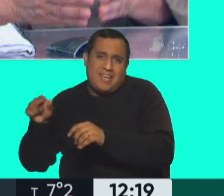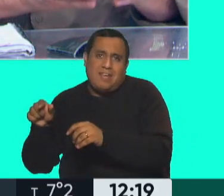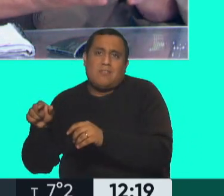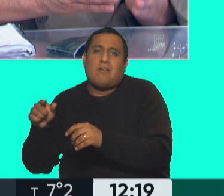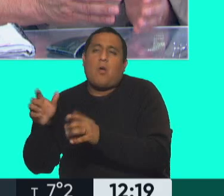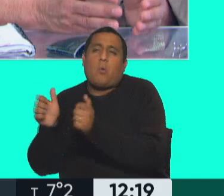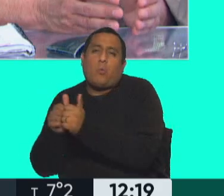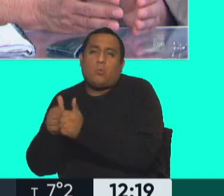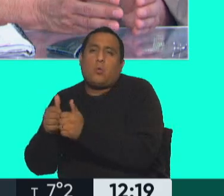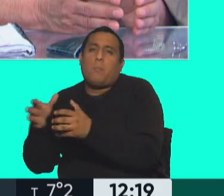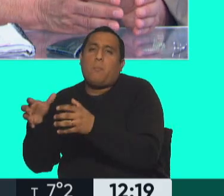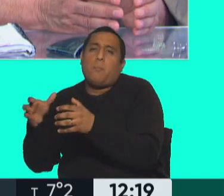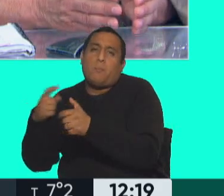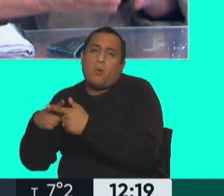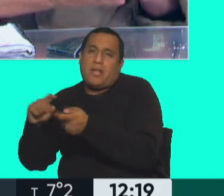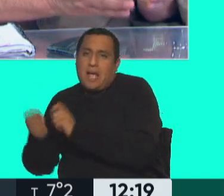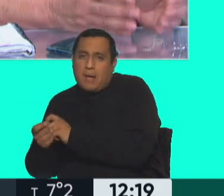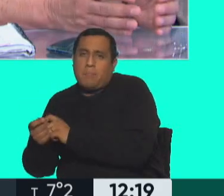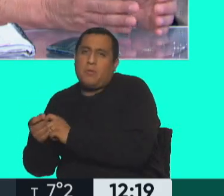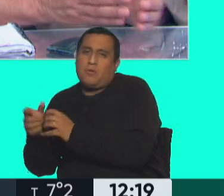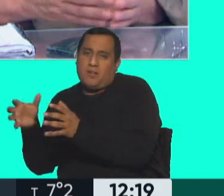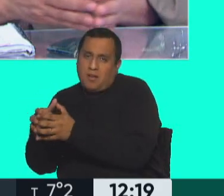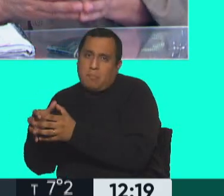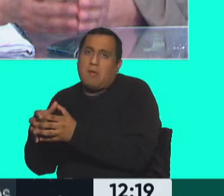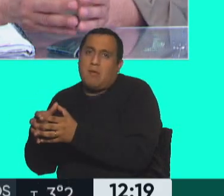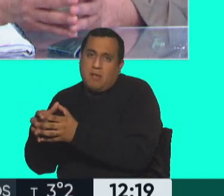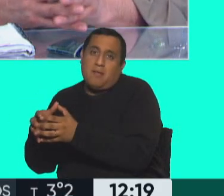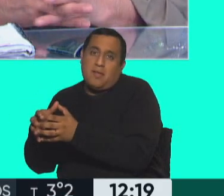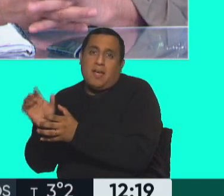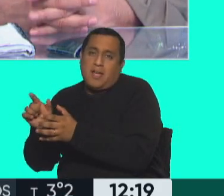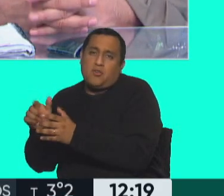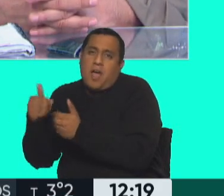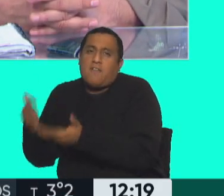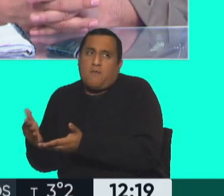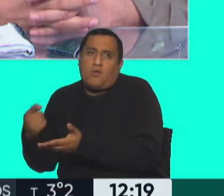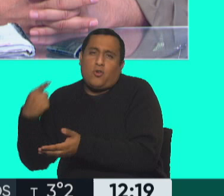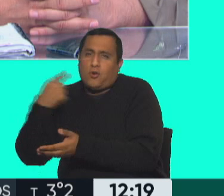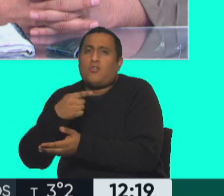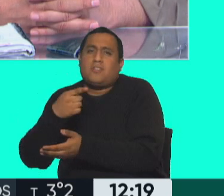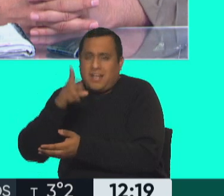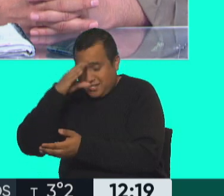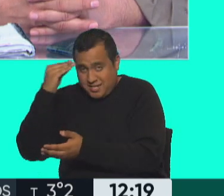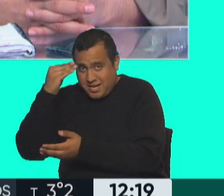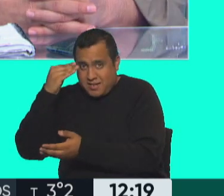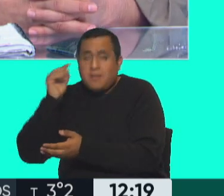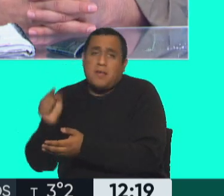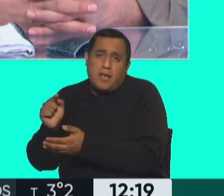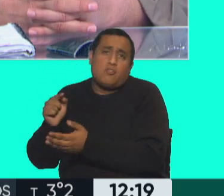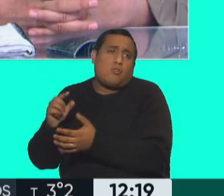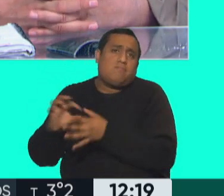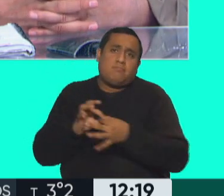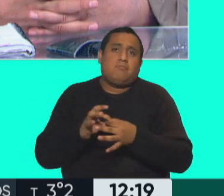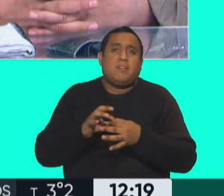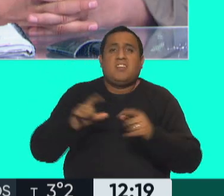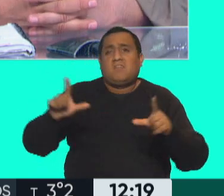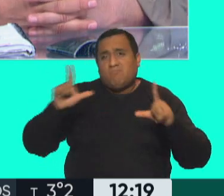con Cambiemos, que es parte del esquema de Cambiemos, que es funcional al loafer y que actúa en consonancia con la justicia y los medios de comunicación para proscribir